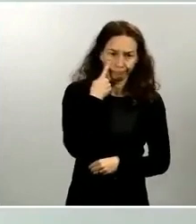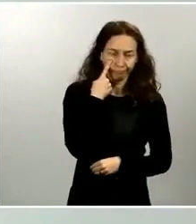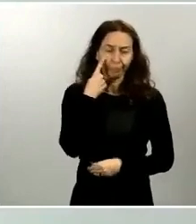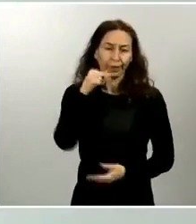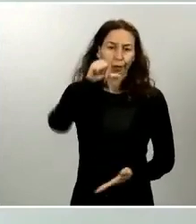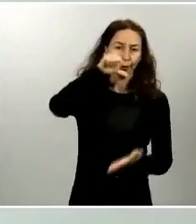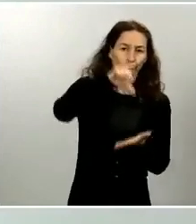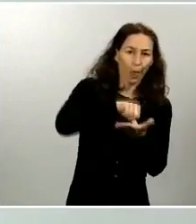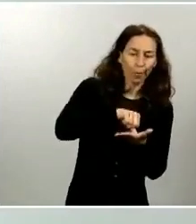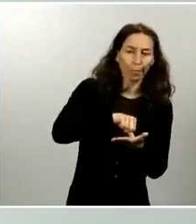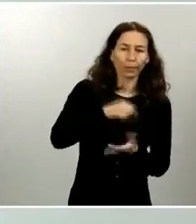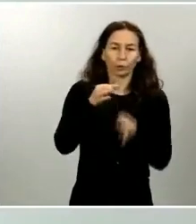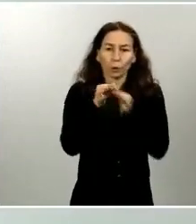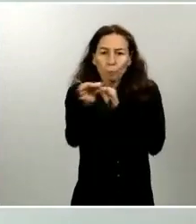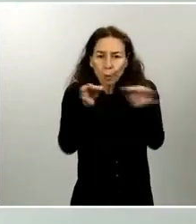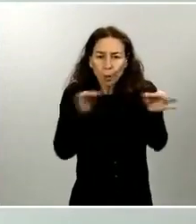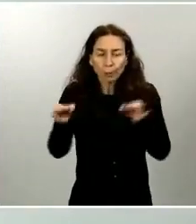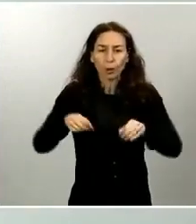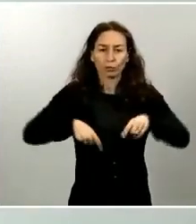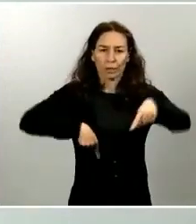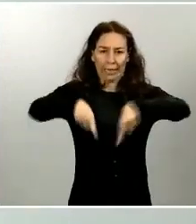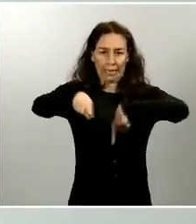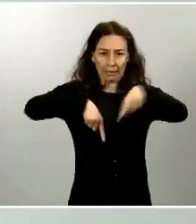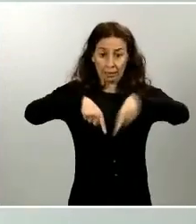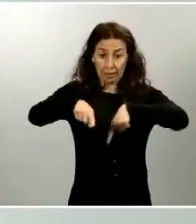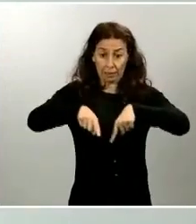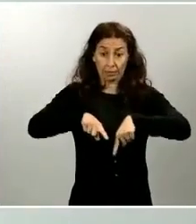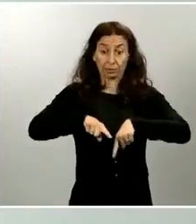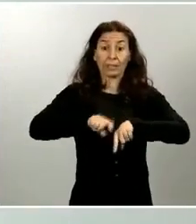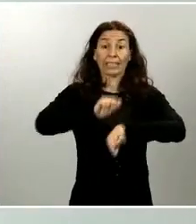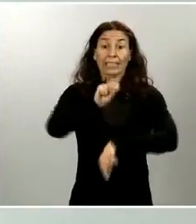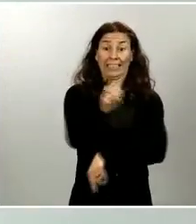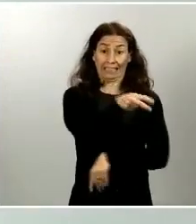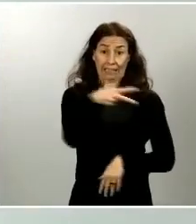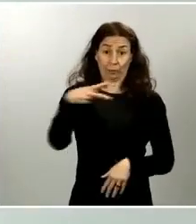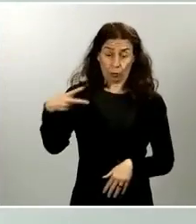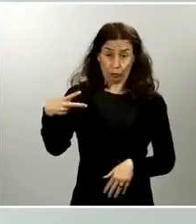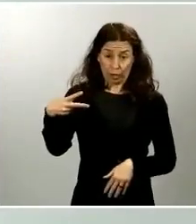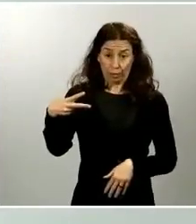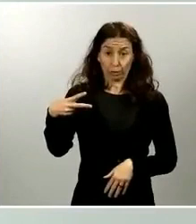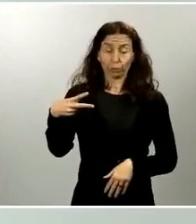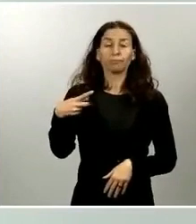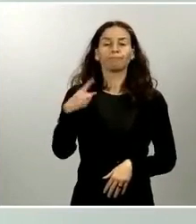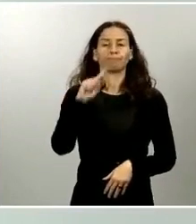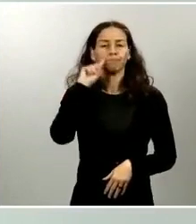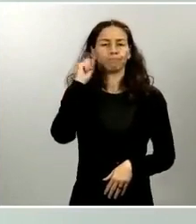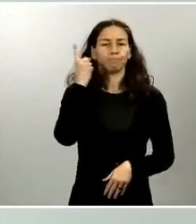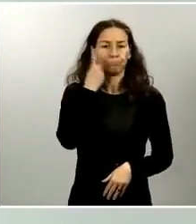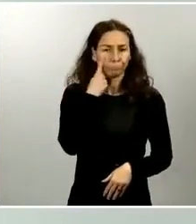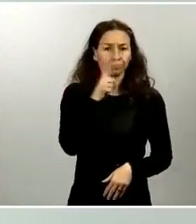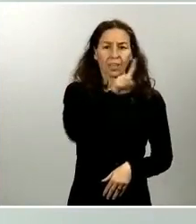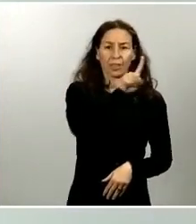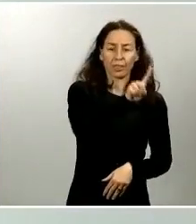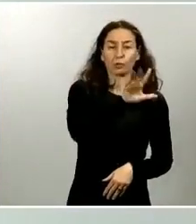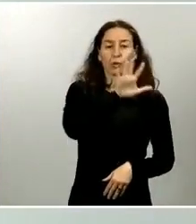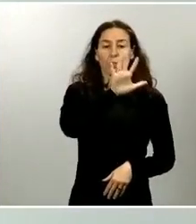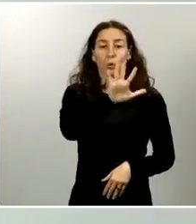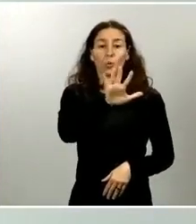carreteras. Como resultado de este servicio, han llevado a cabo la identificación de 157